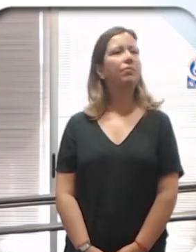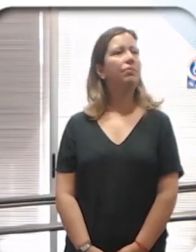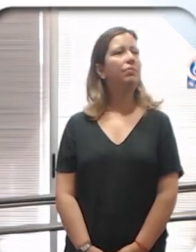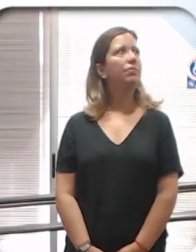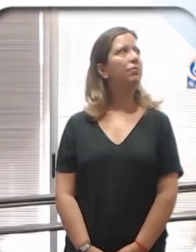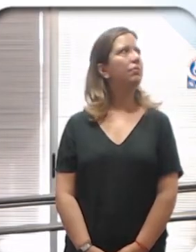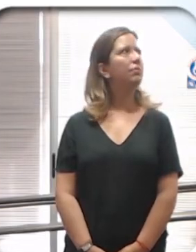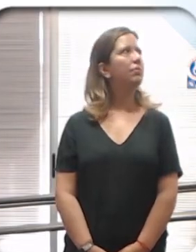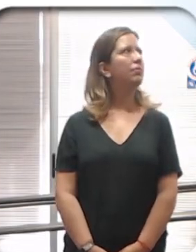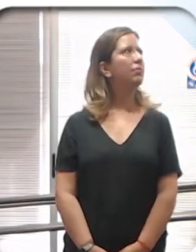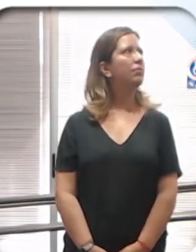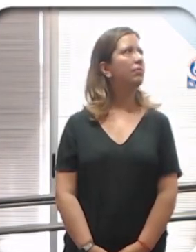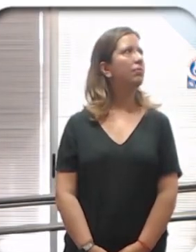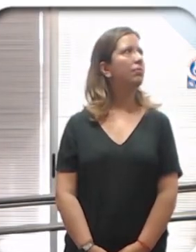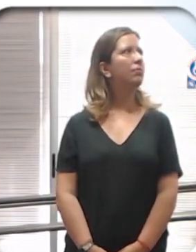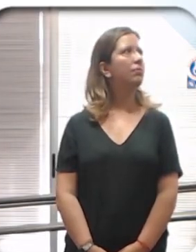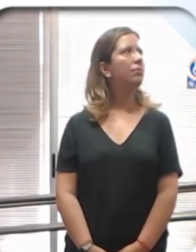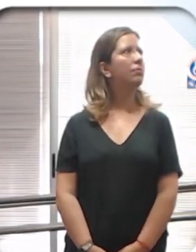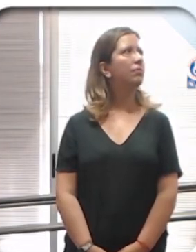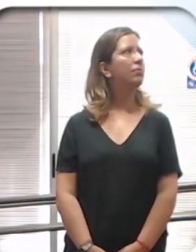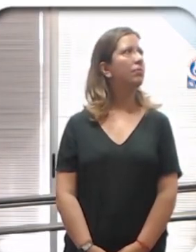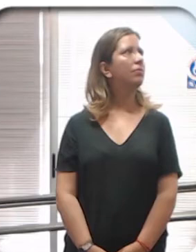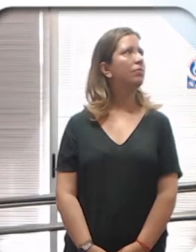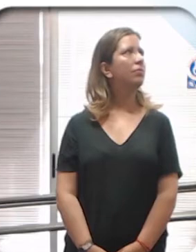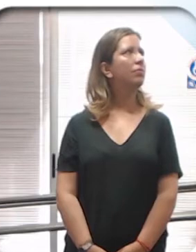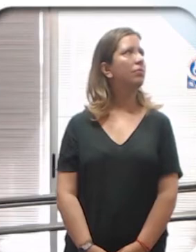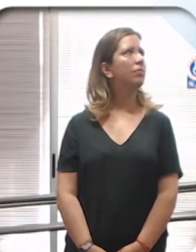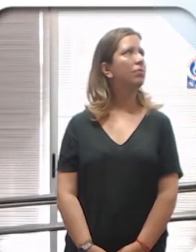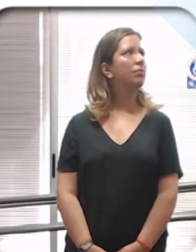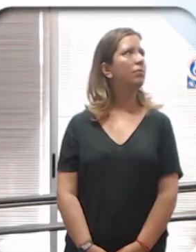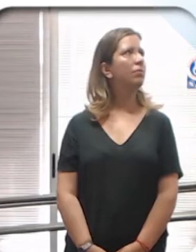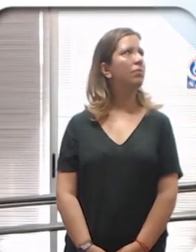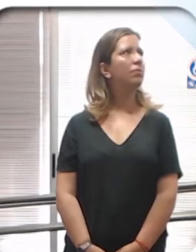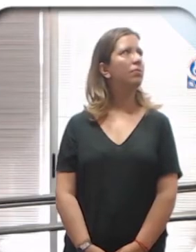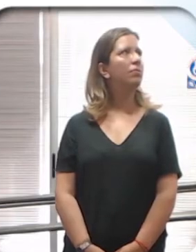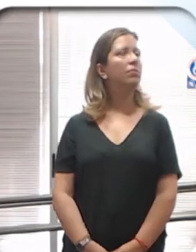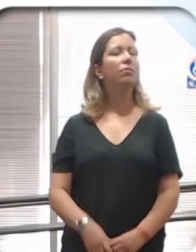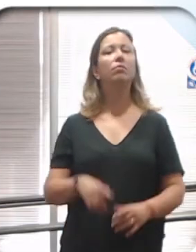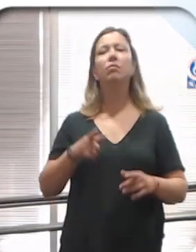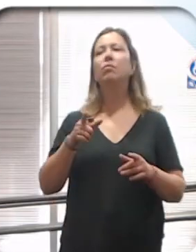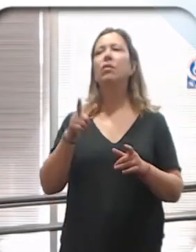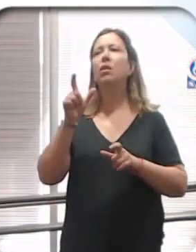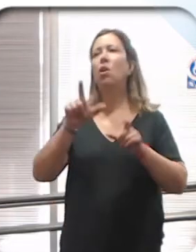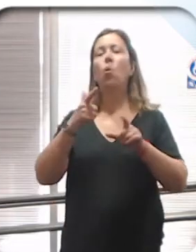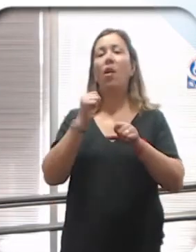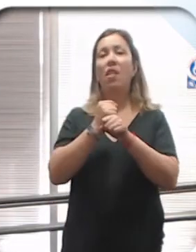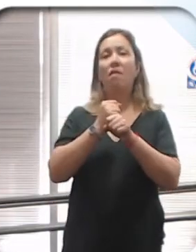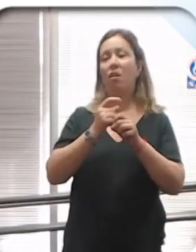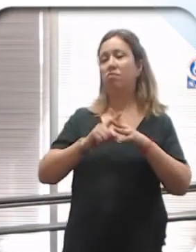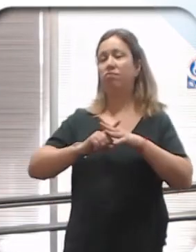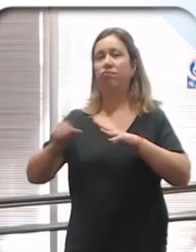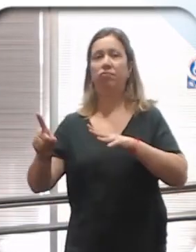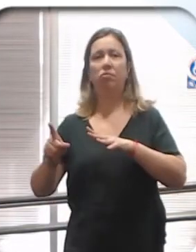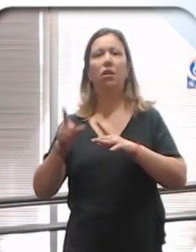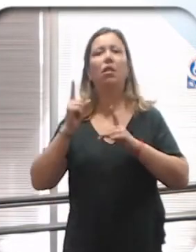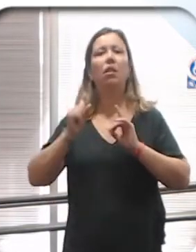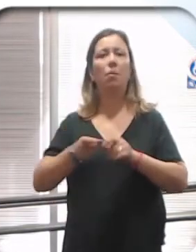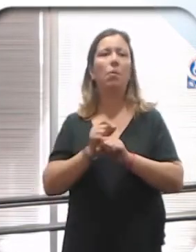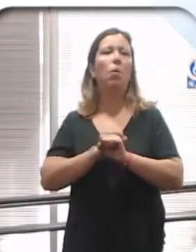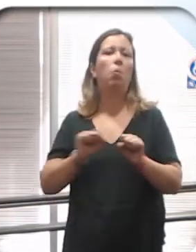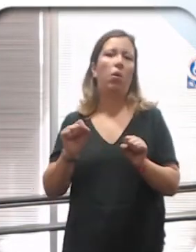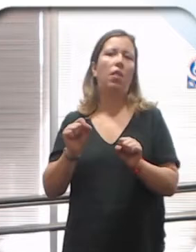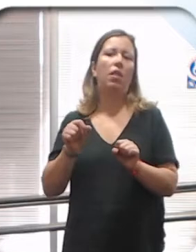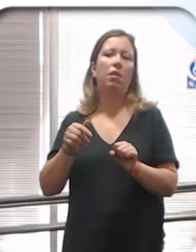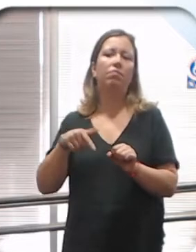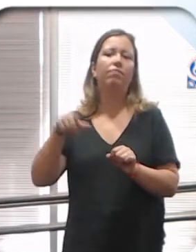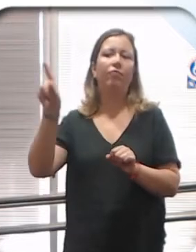Hay bajos niveles de estudio. Nos habíamos quedado en esa. Excluidos del mercado laboral, por ende. Y con mayor riesgo de caer